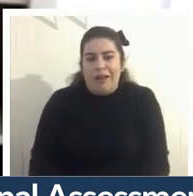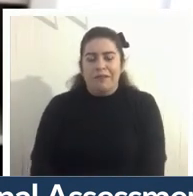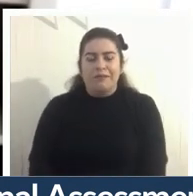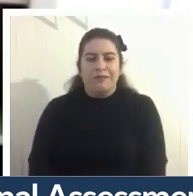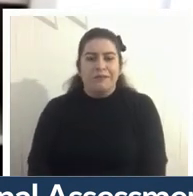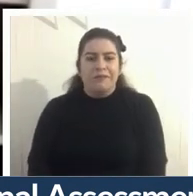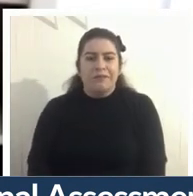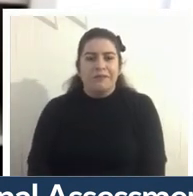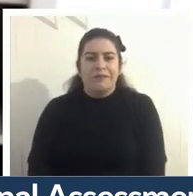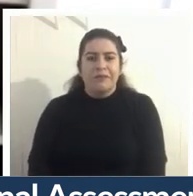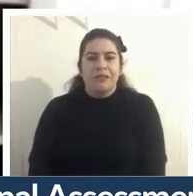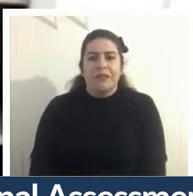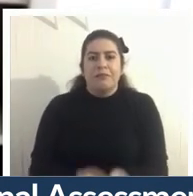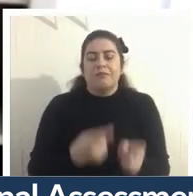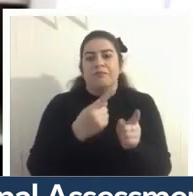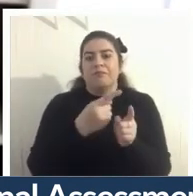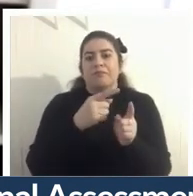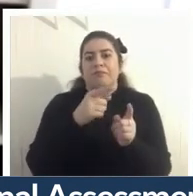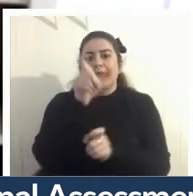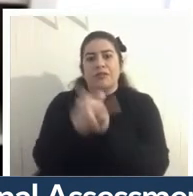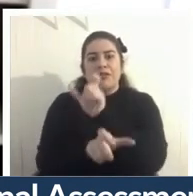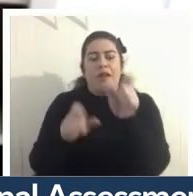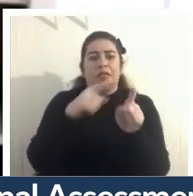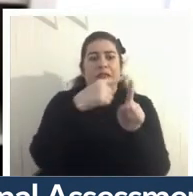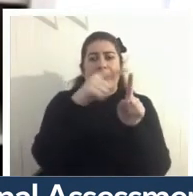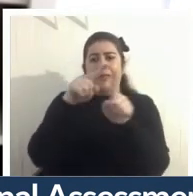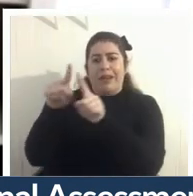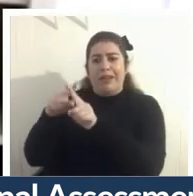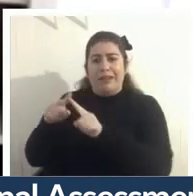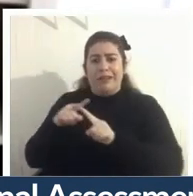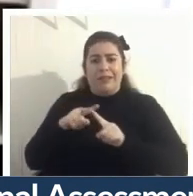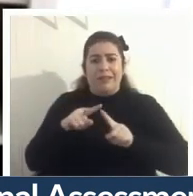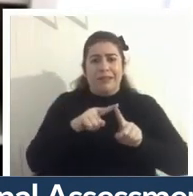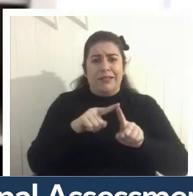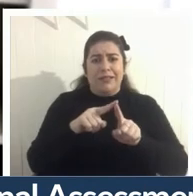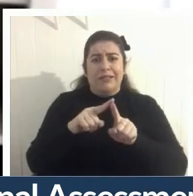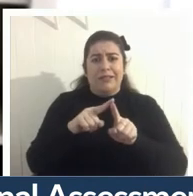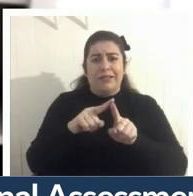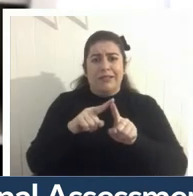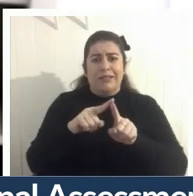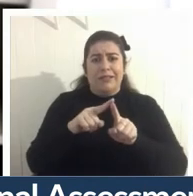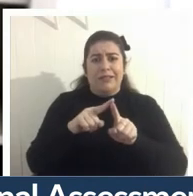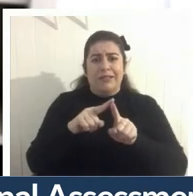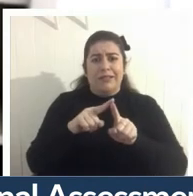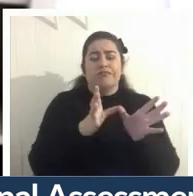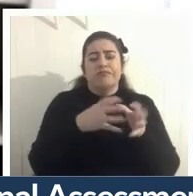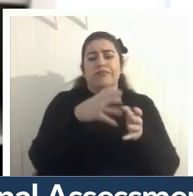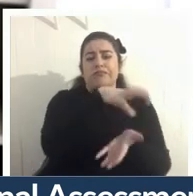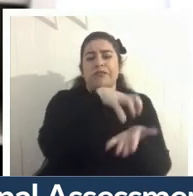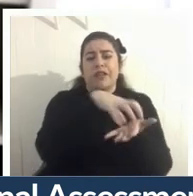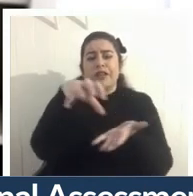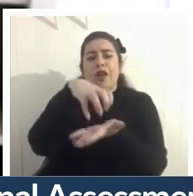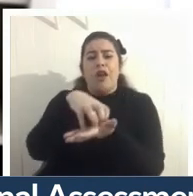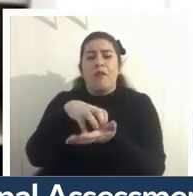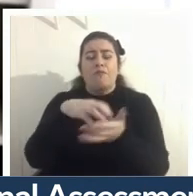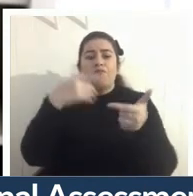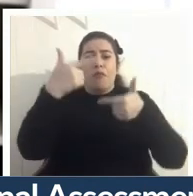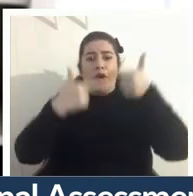personas de distintos espectros o distintos lados de lo que es político han pensado que es imposible hacer